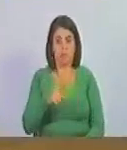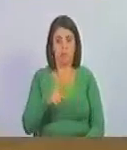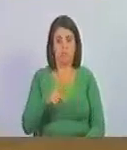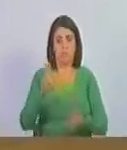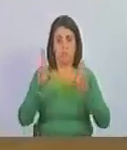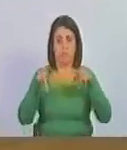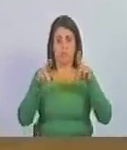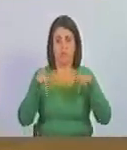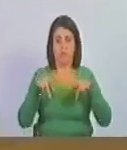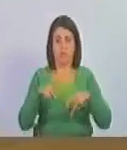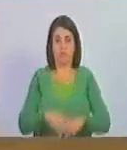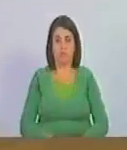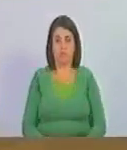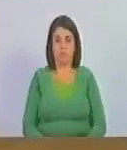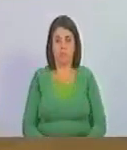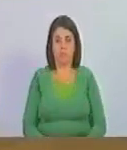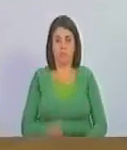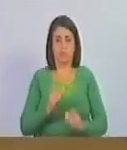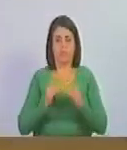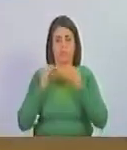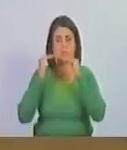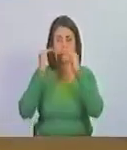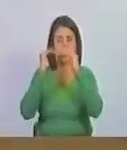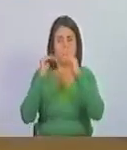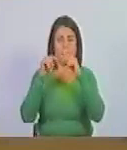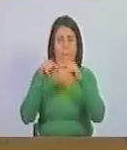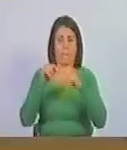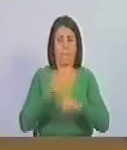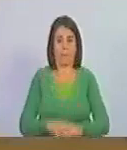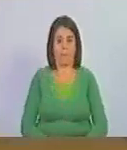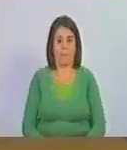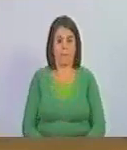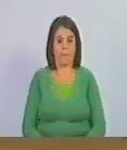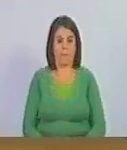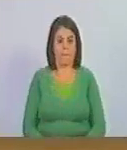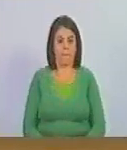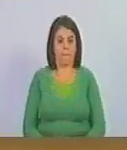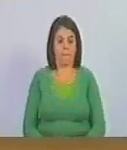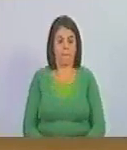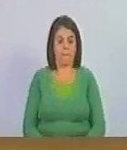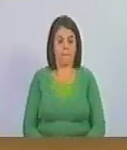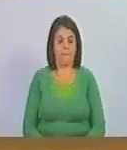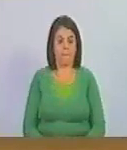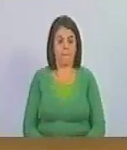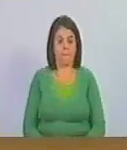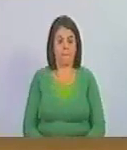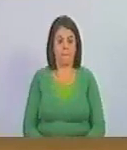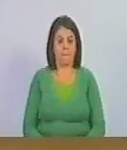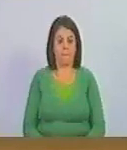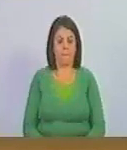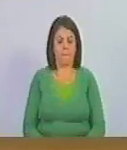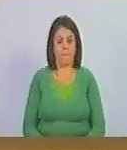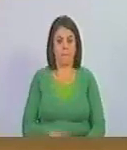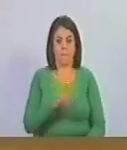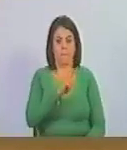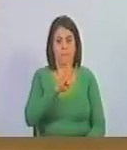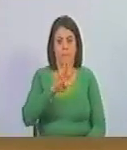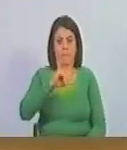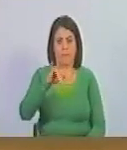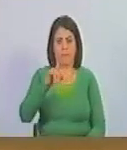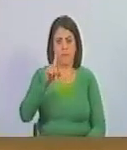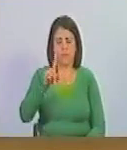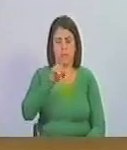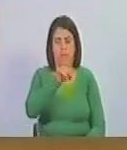jamás podamos elevarnos a la altura del que fue. El 24 de julio